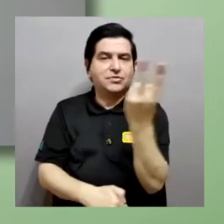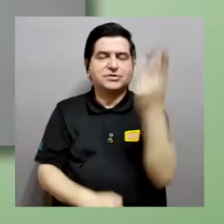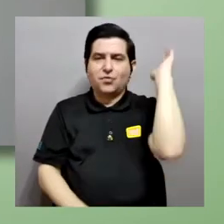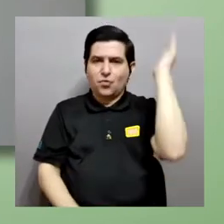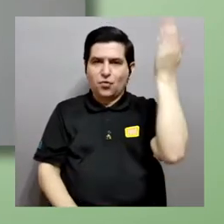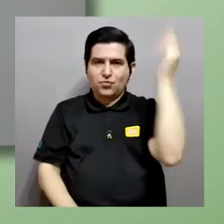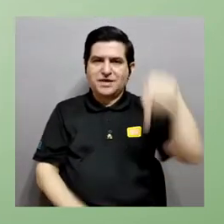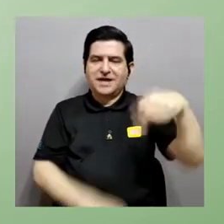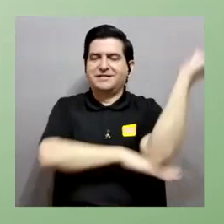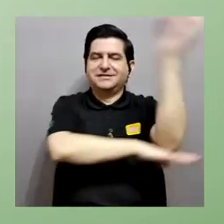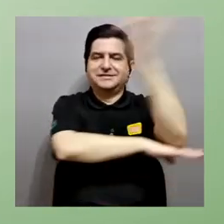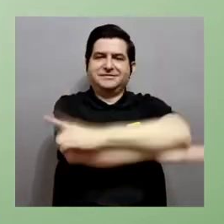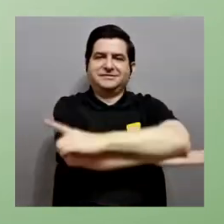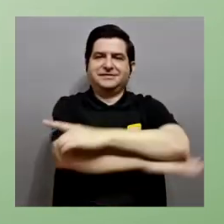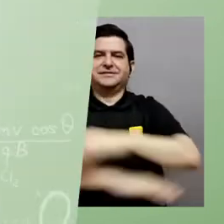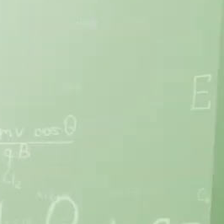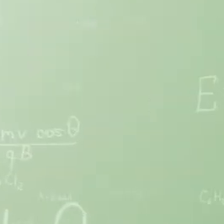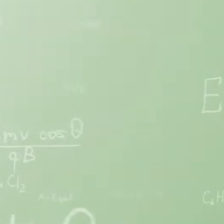hoy.